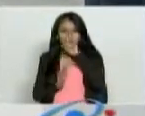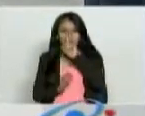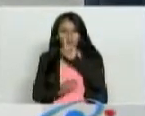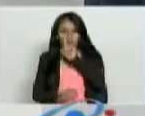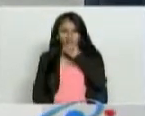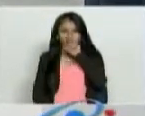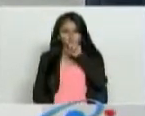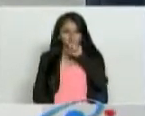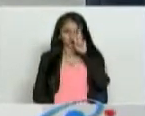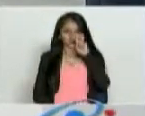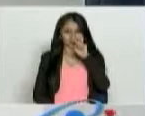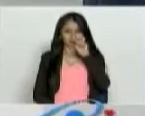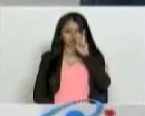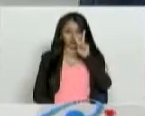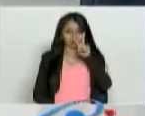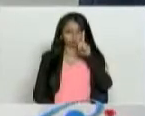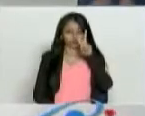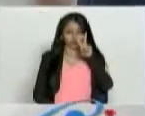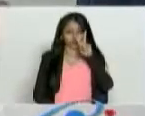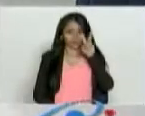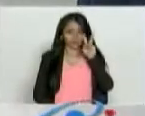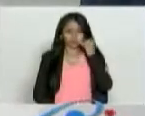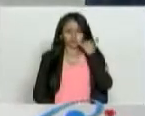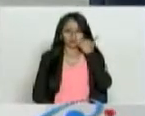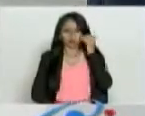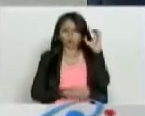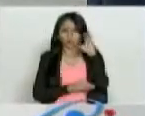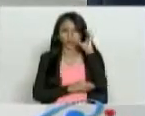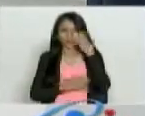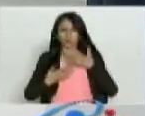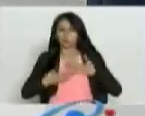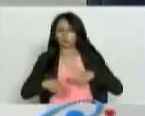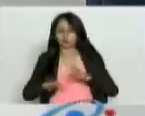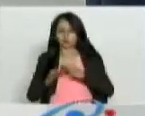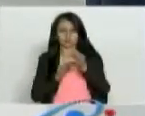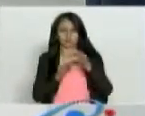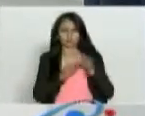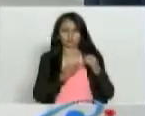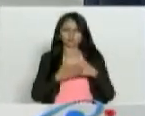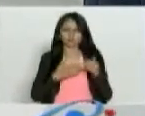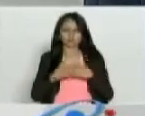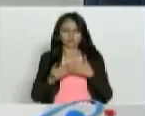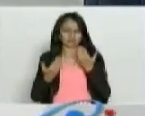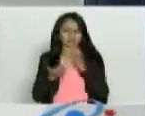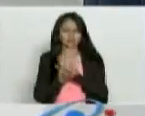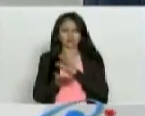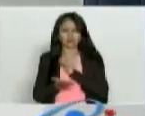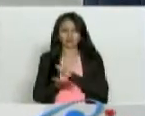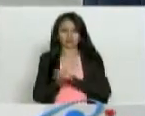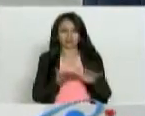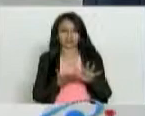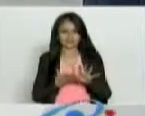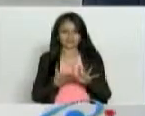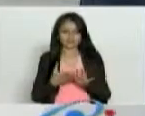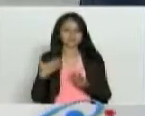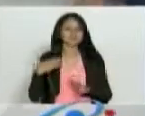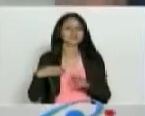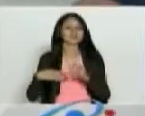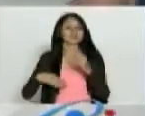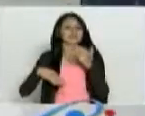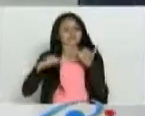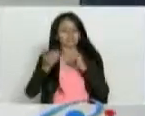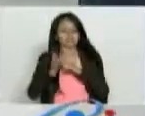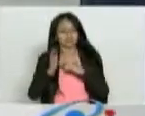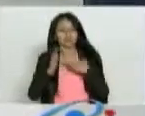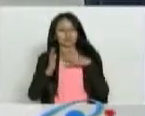la primera comunicación, la primera llamada desde cualquier parte del país. La gran ventaja es que no les cuesta nada esta llamada y es una